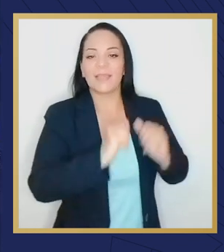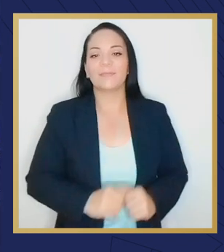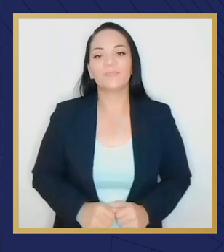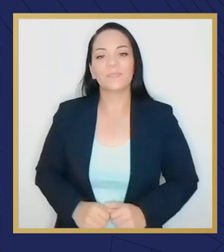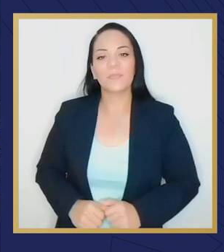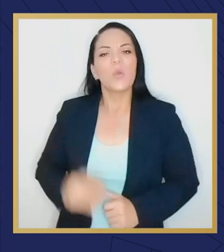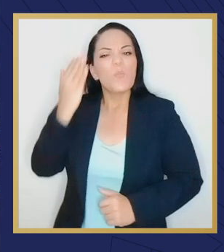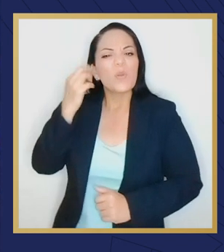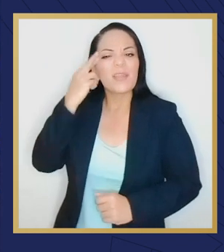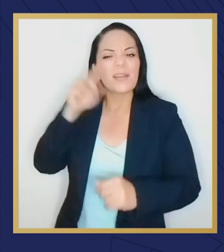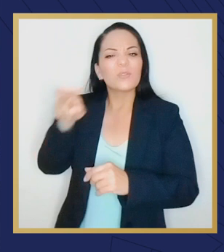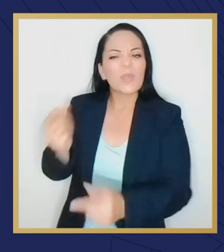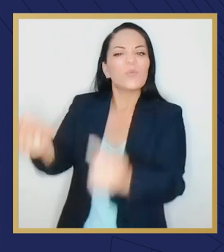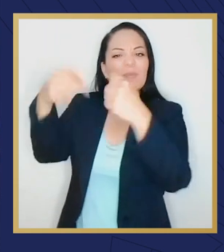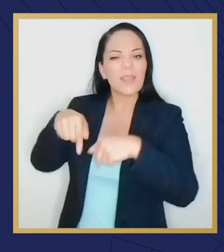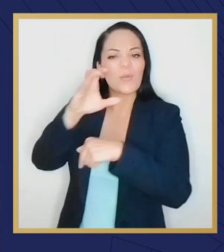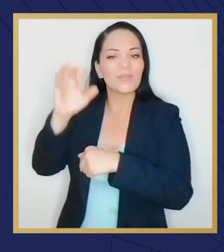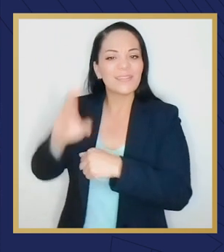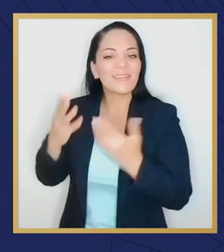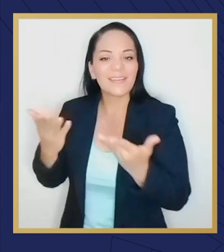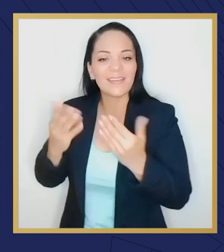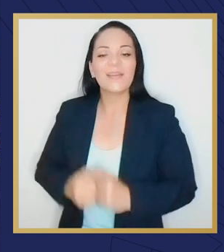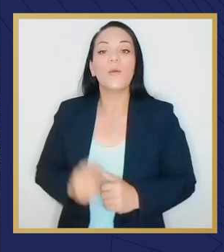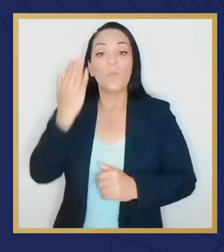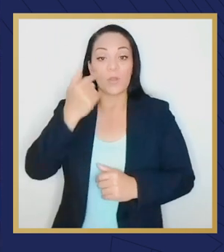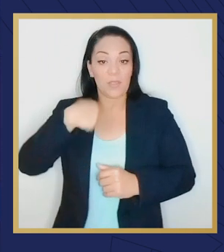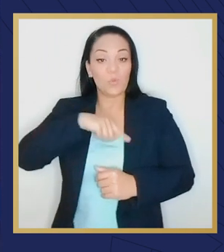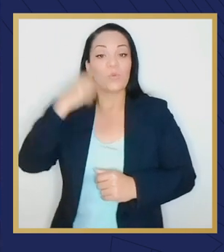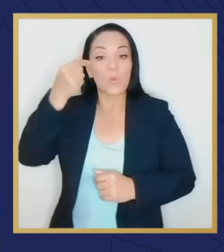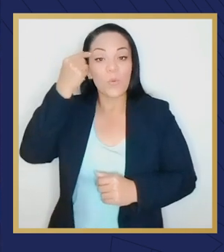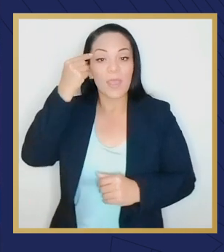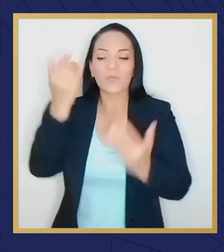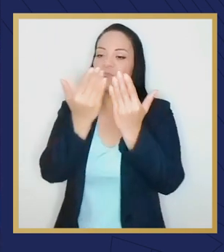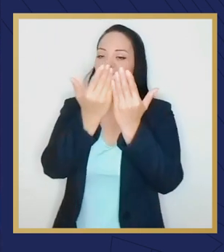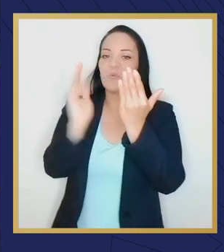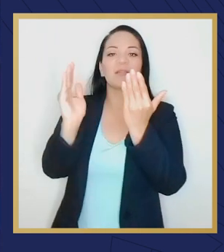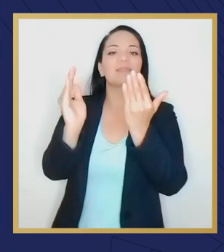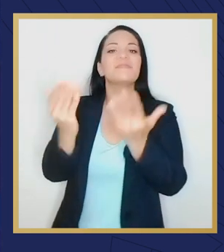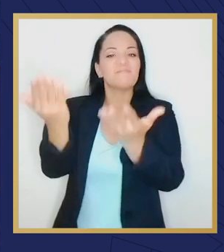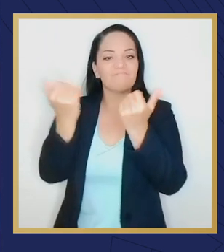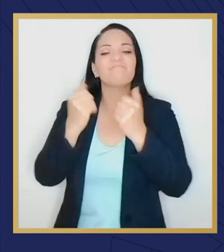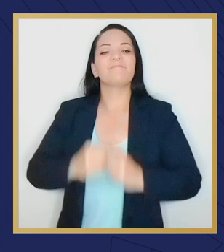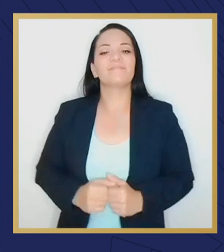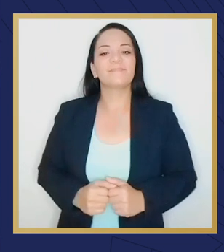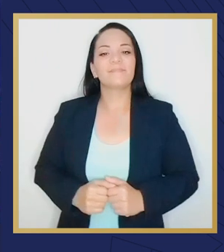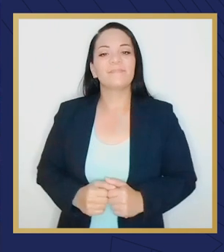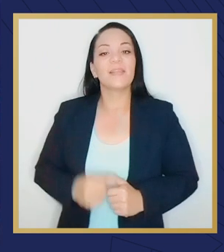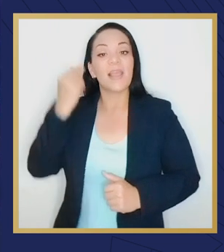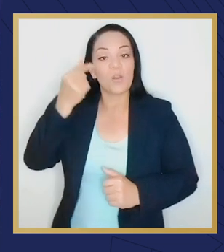zona. ¿Y por qué vinieron aquí? Porque nuestro gobierno les abre las puertas,